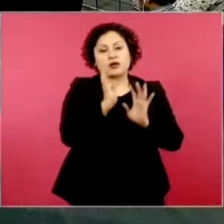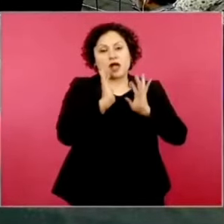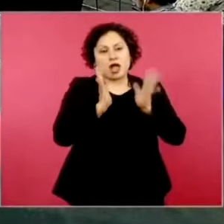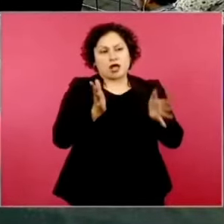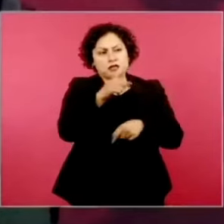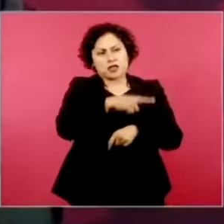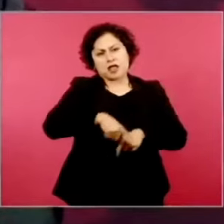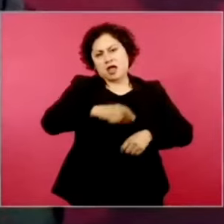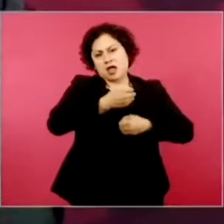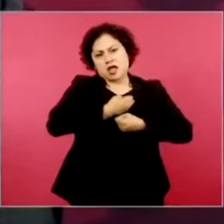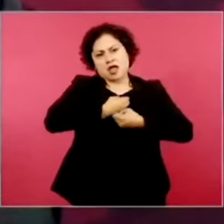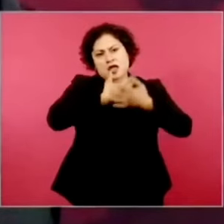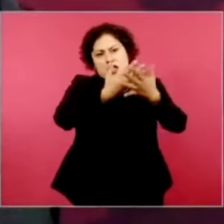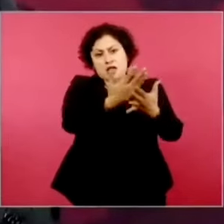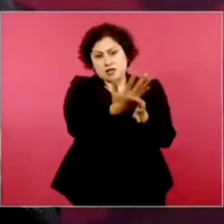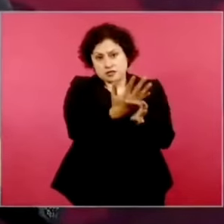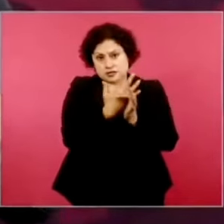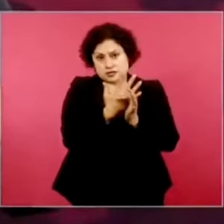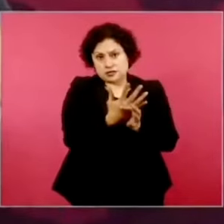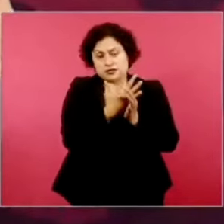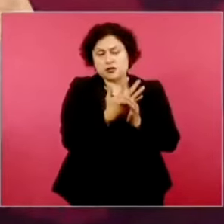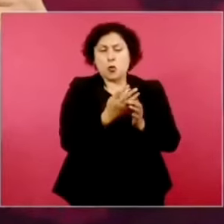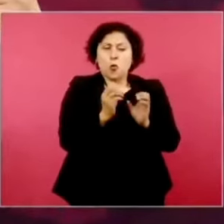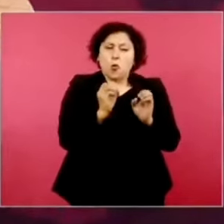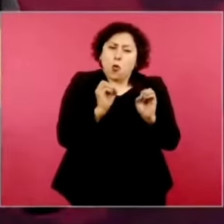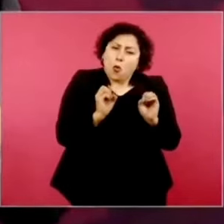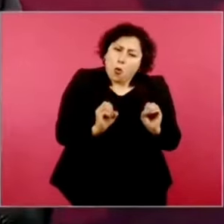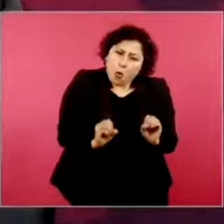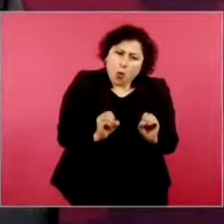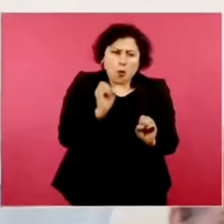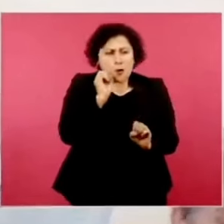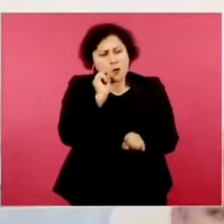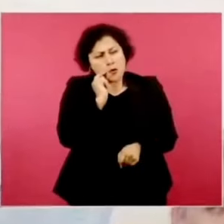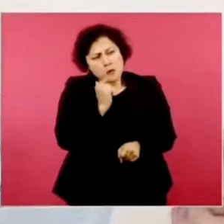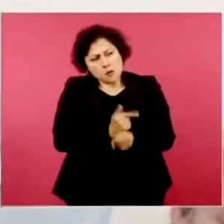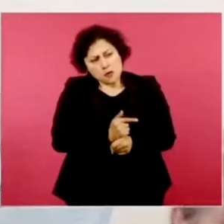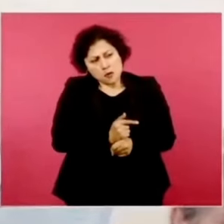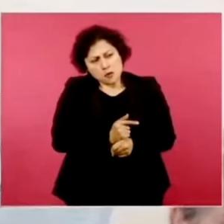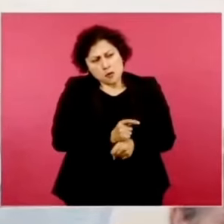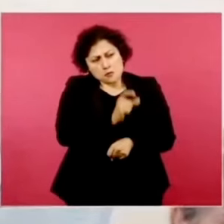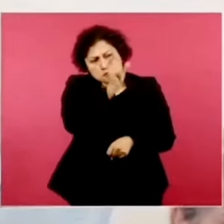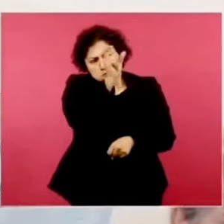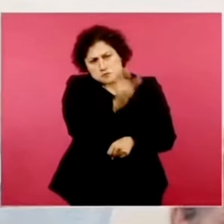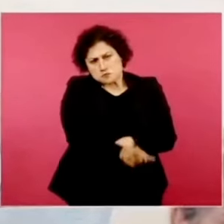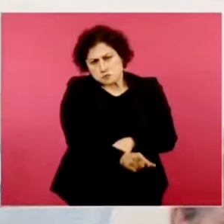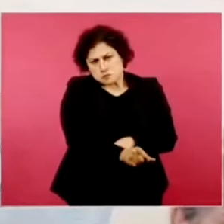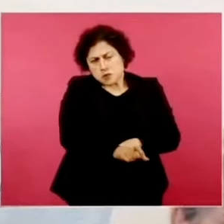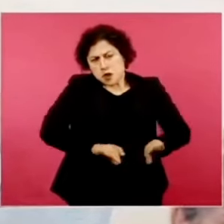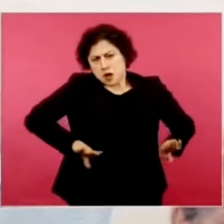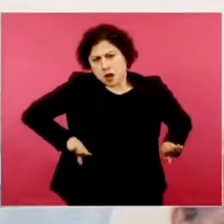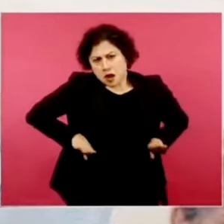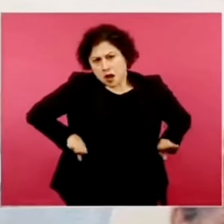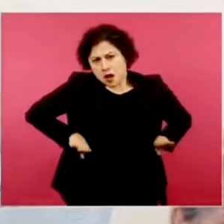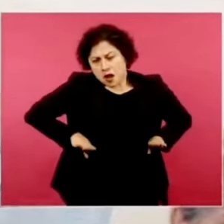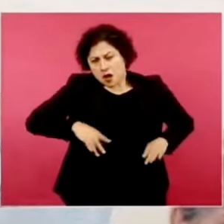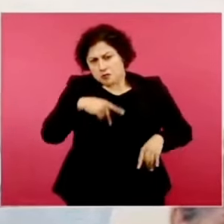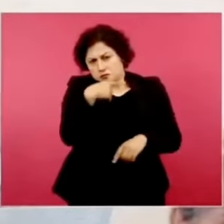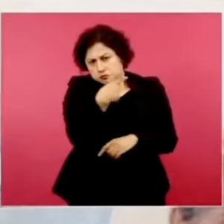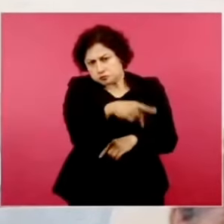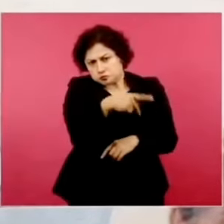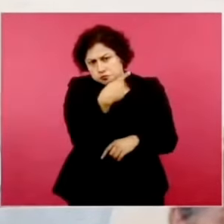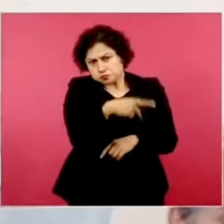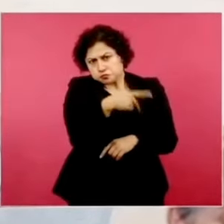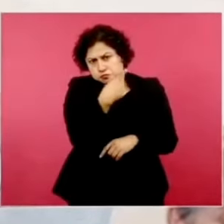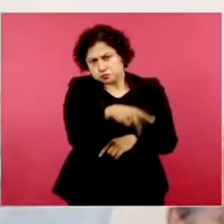o han tenido una actitud muy a